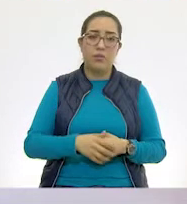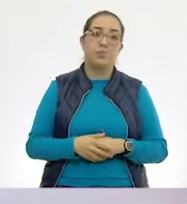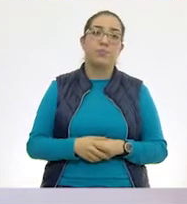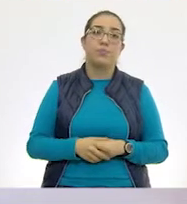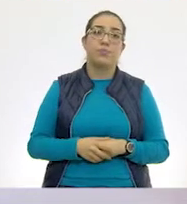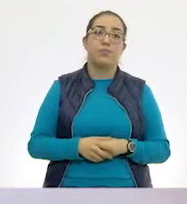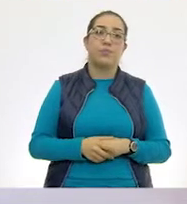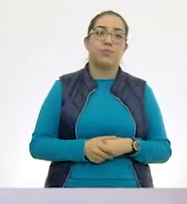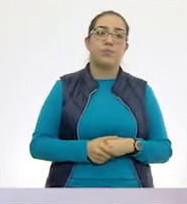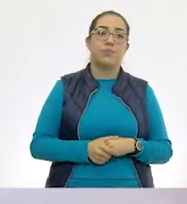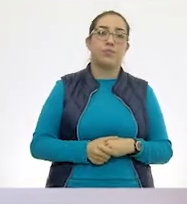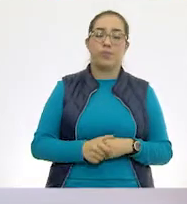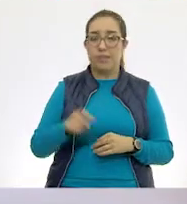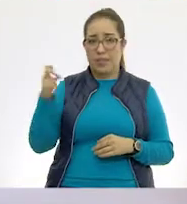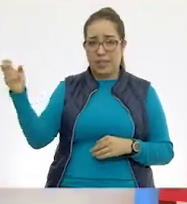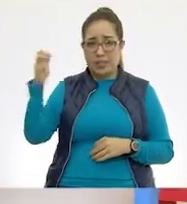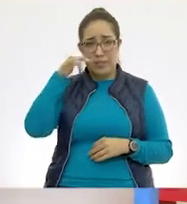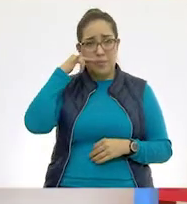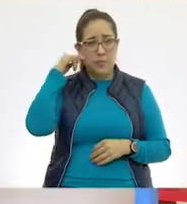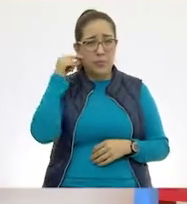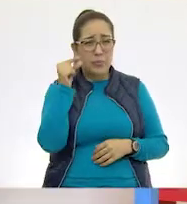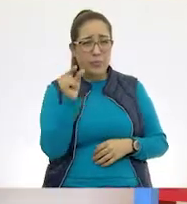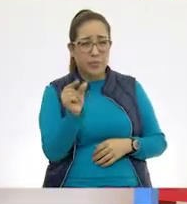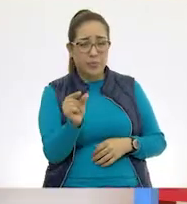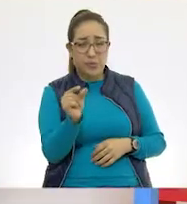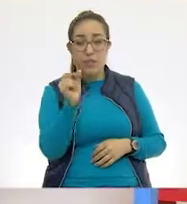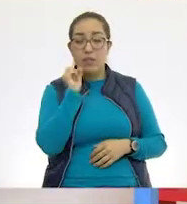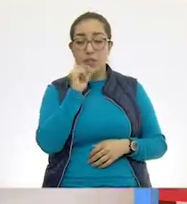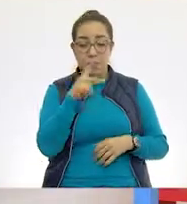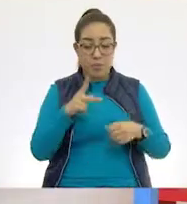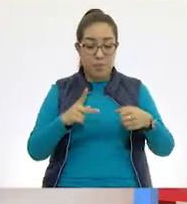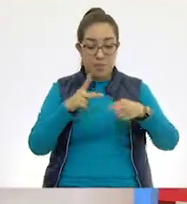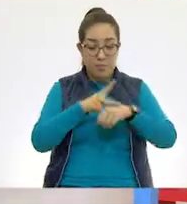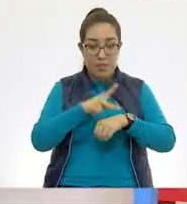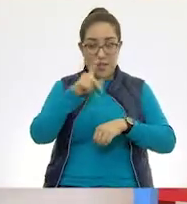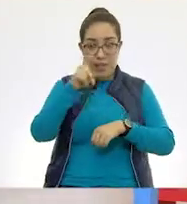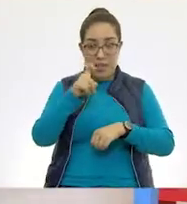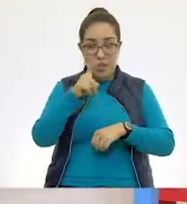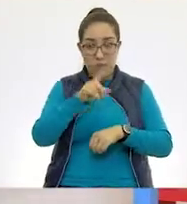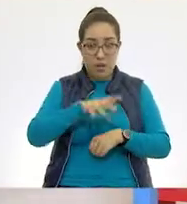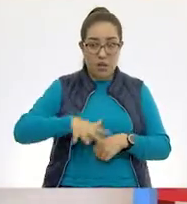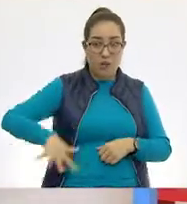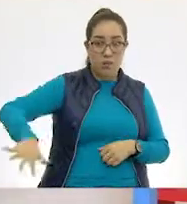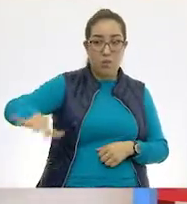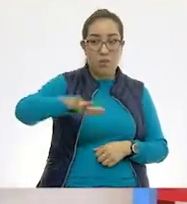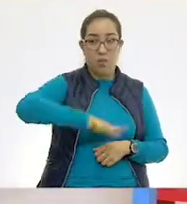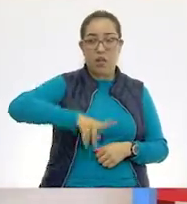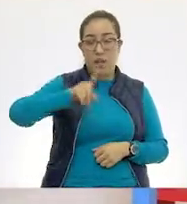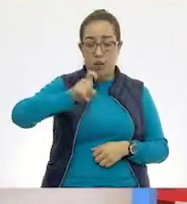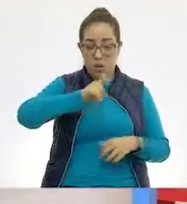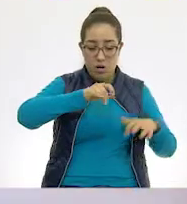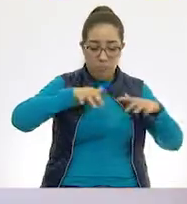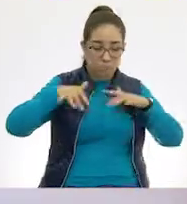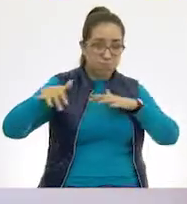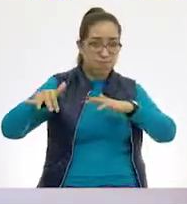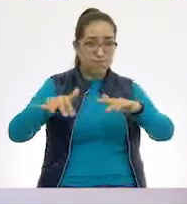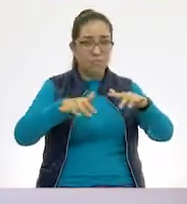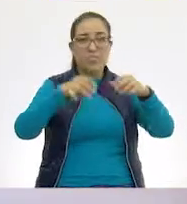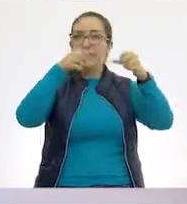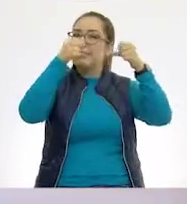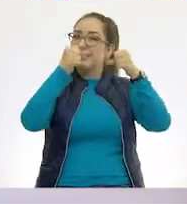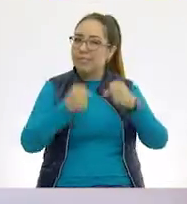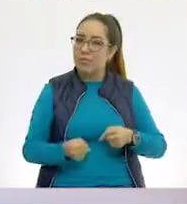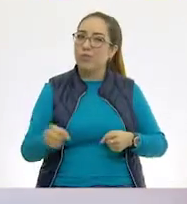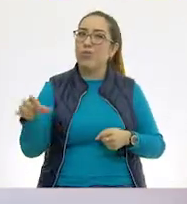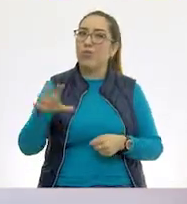Entonces, si es pequeñito y tiene la piel húmeda y vive en ambientes donde hay humedad o agua... Seguro, respira por la piel.